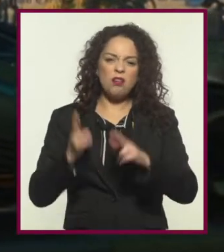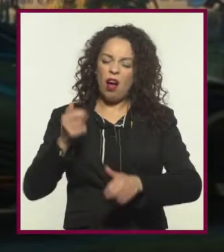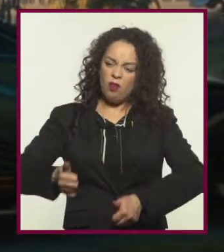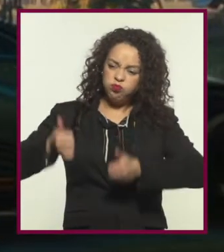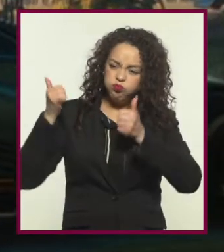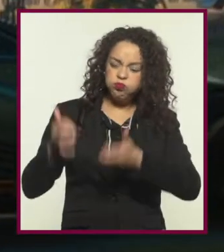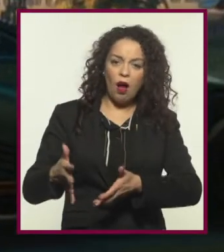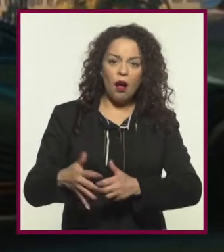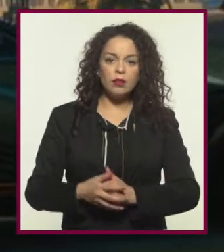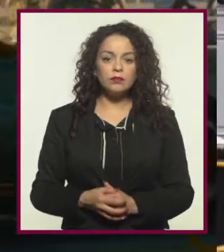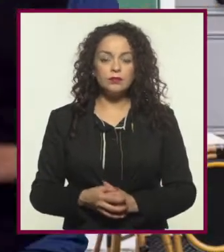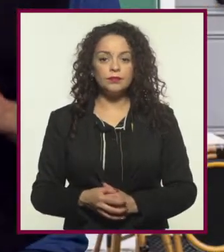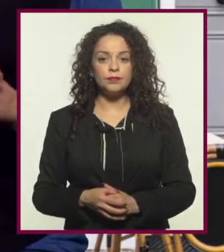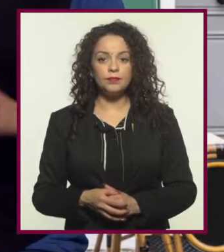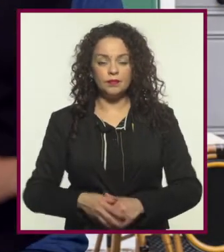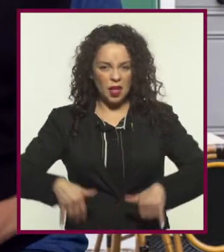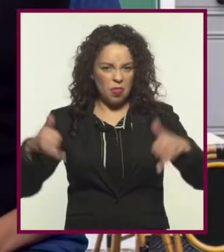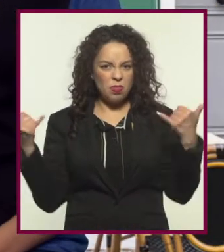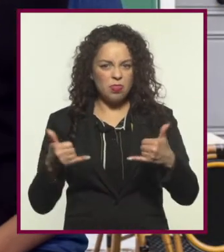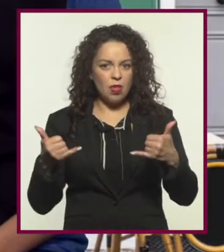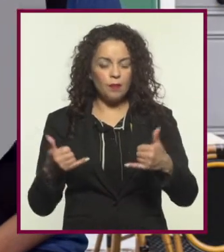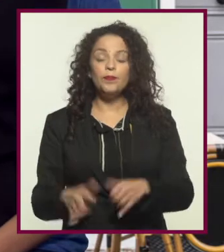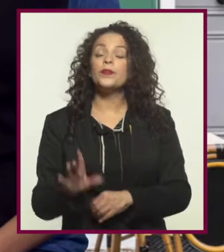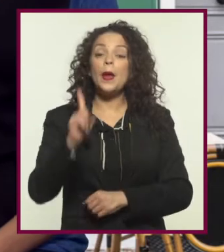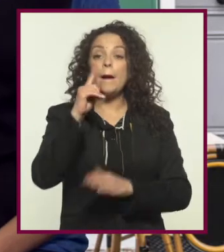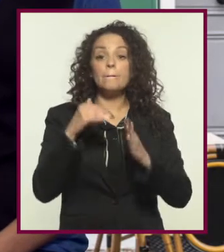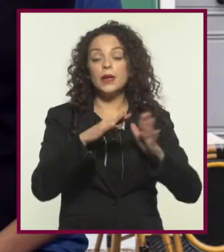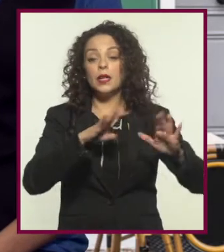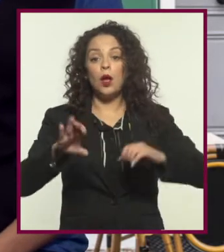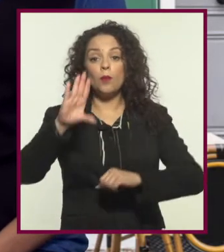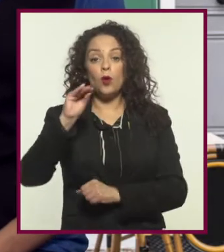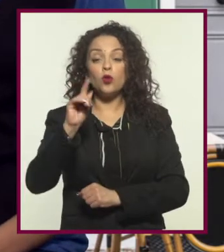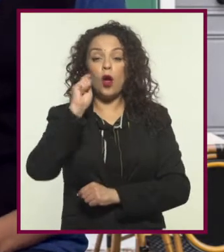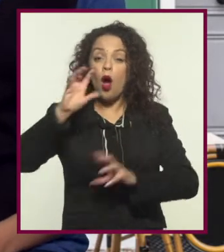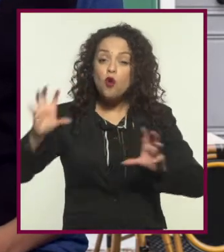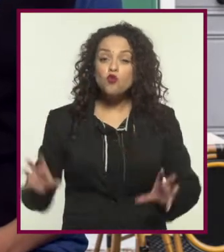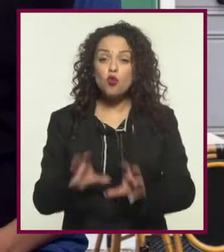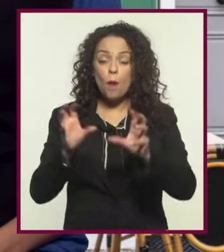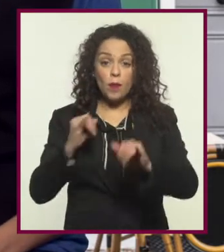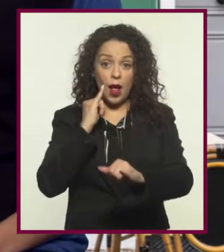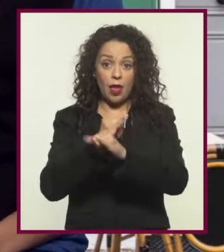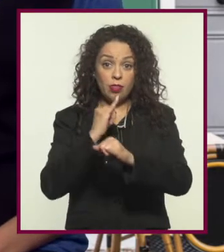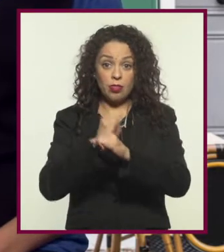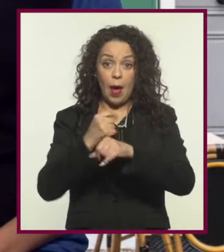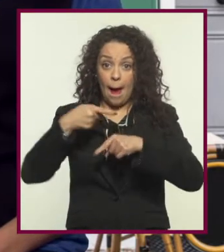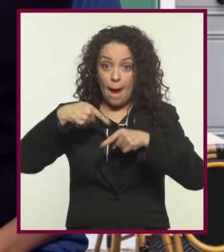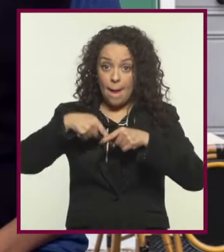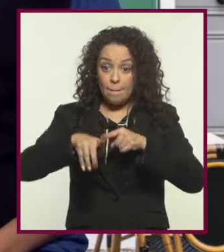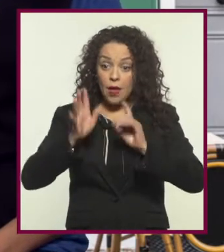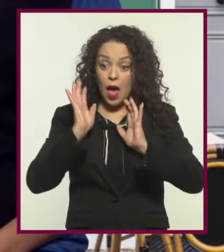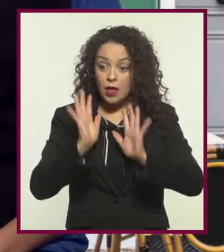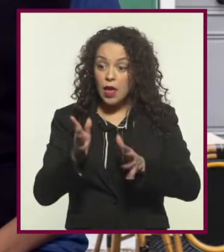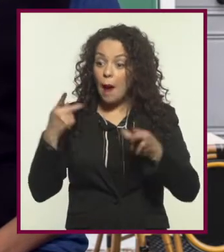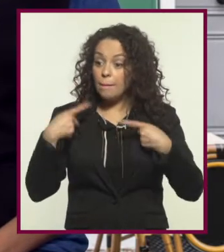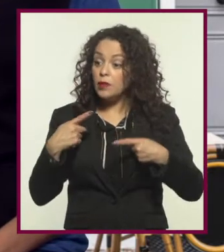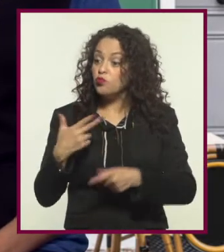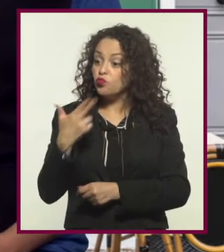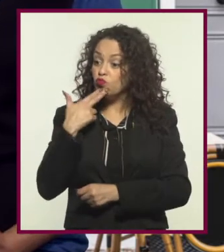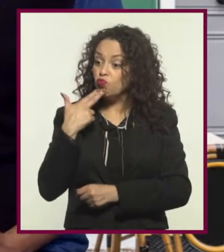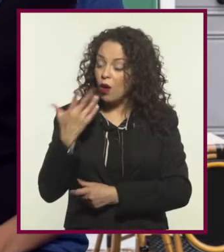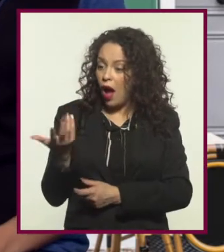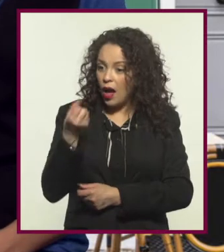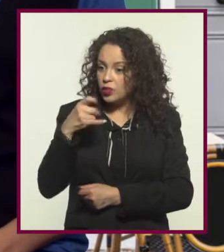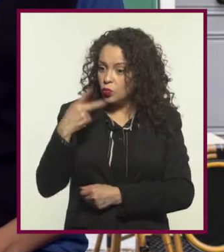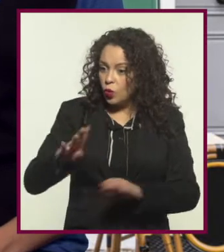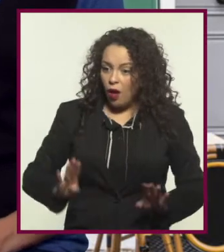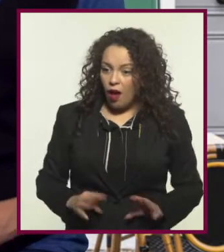rebelde y subversivo. A principios de la década de 1990, conforme las computadoras y el internet se introducían en la vida